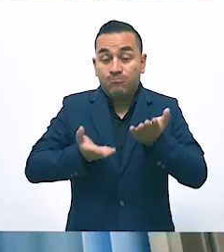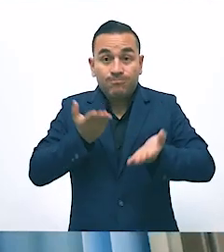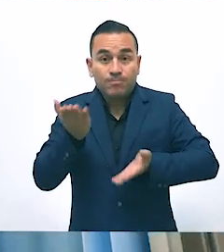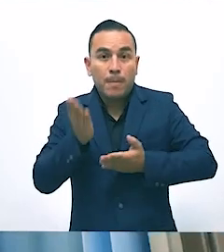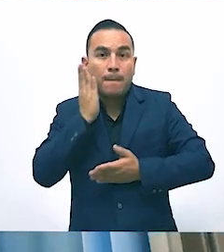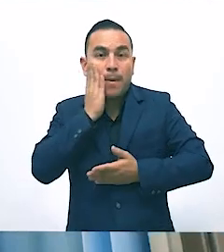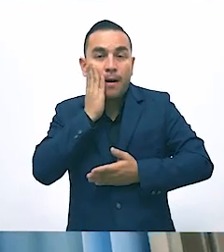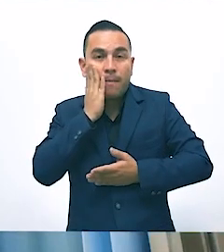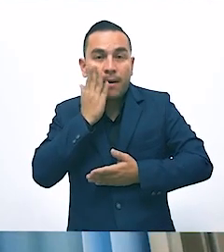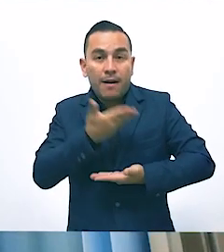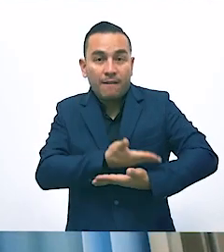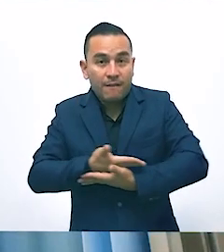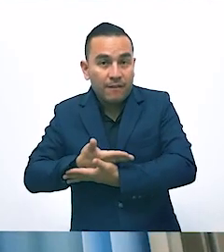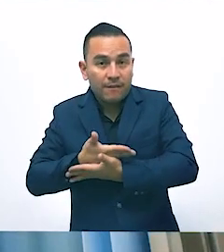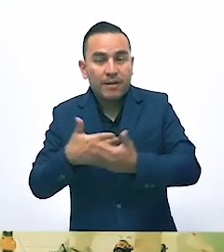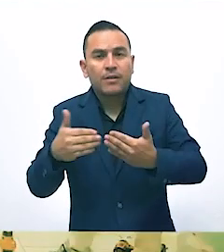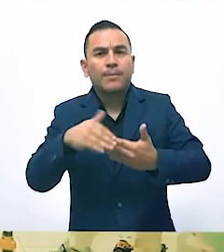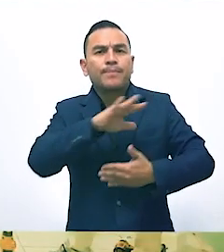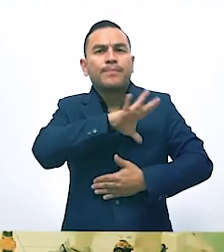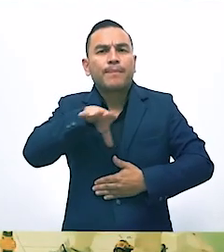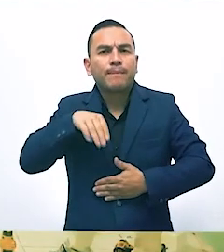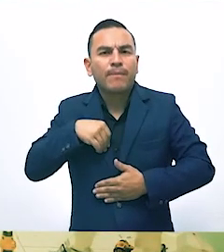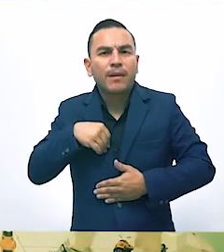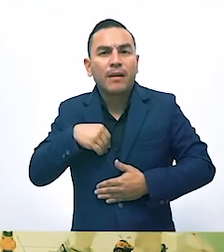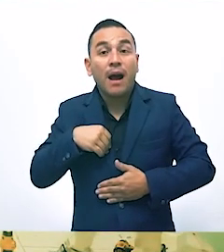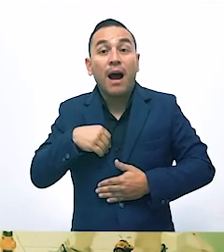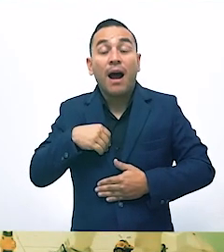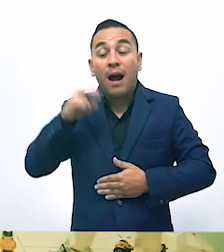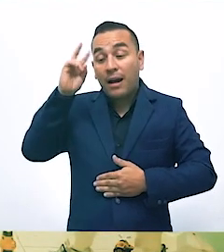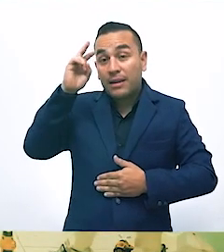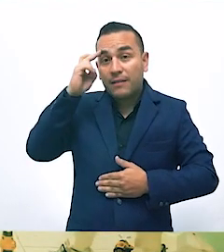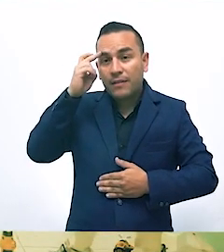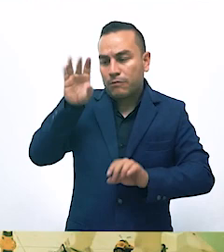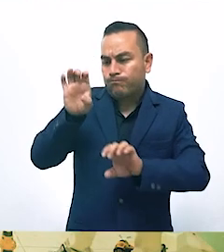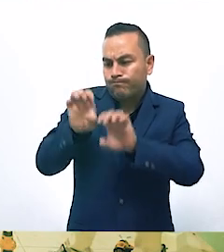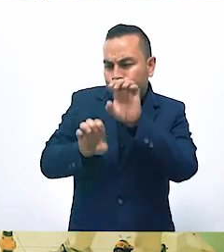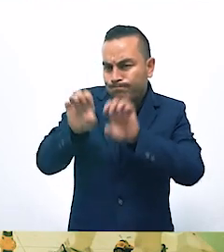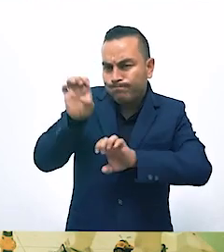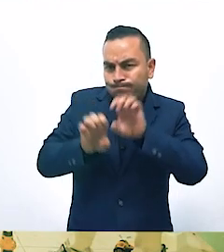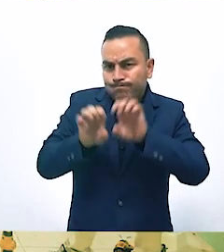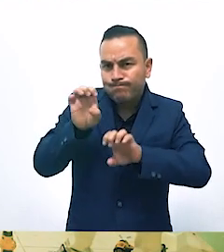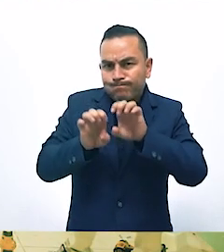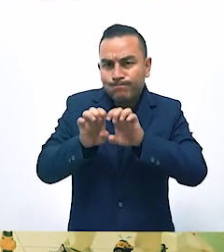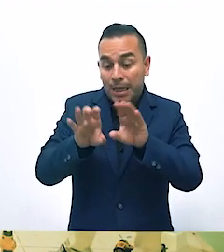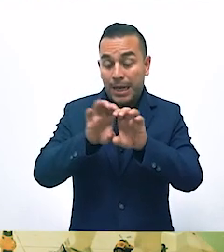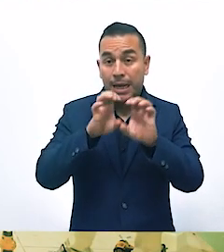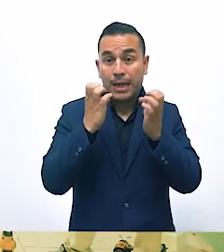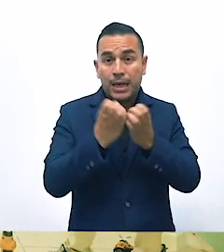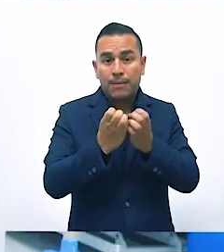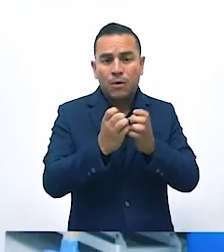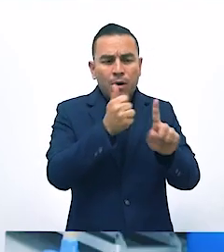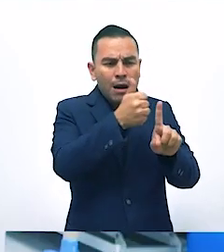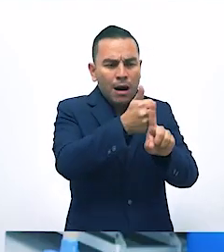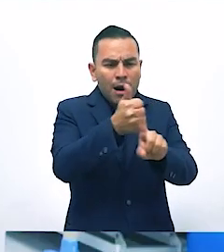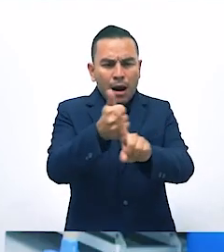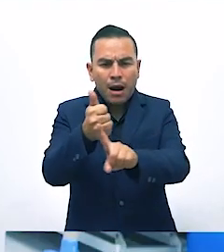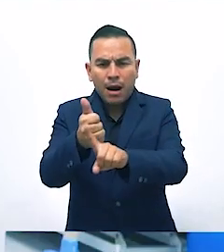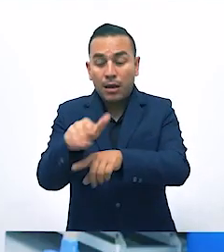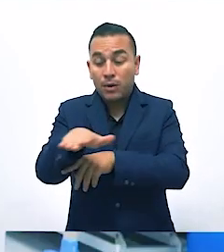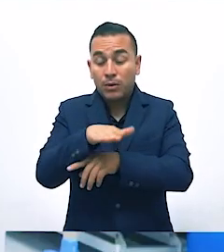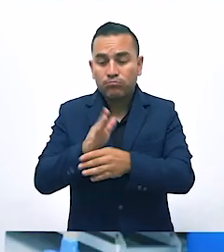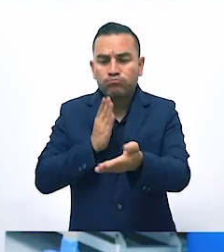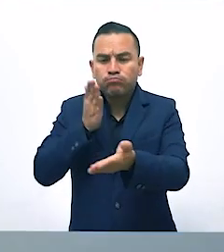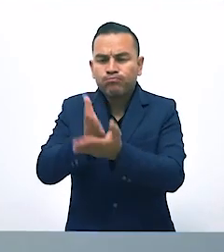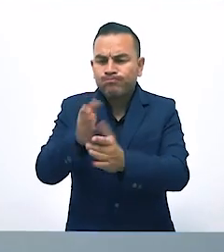mamá, al bebé y a su familia. Estas obras responden a una evaluación que hizo el equipo gestor de la ley en cada una de las maternidades del